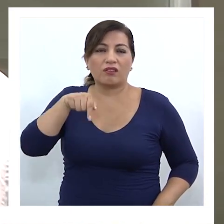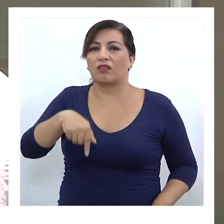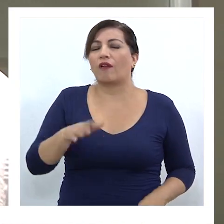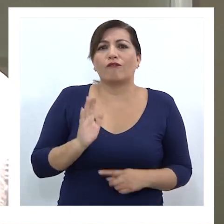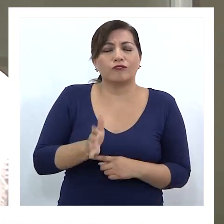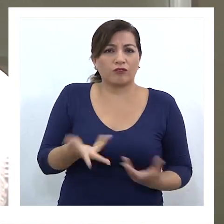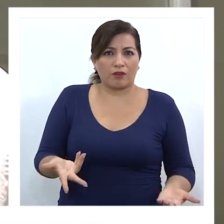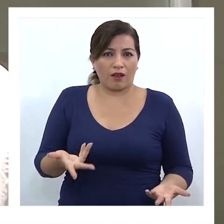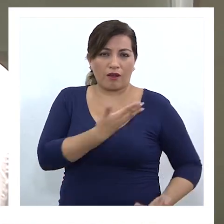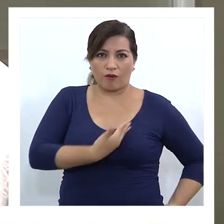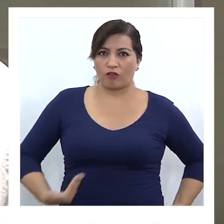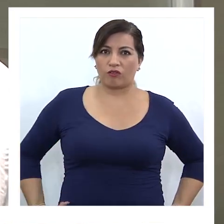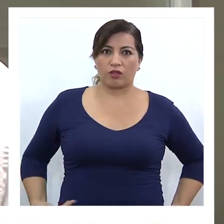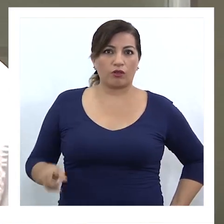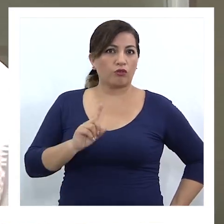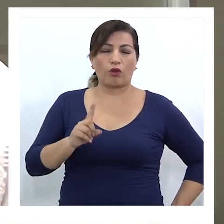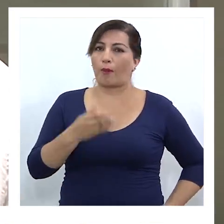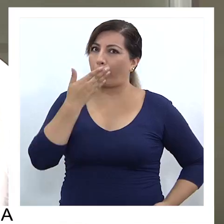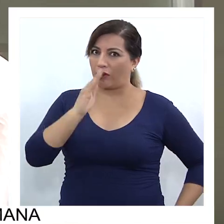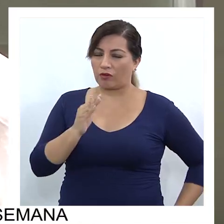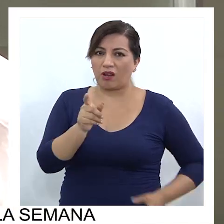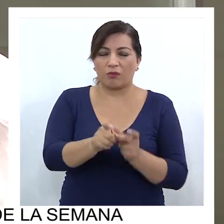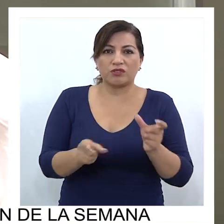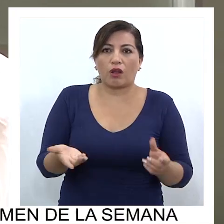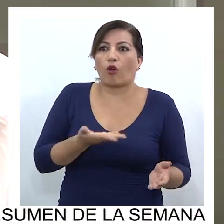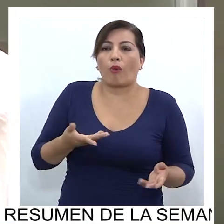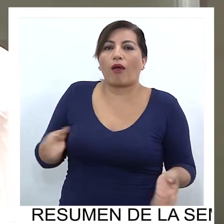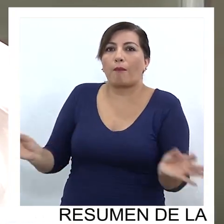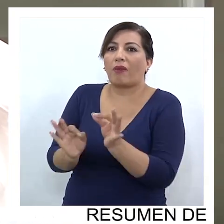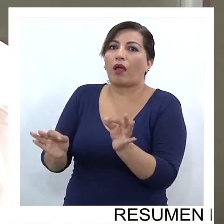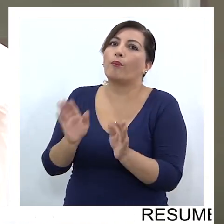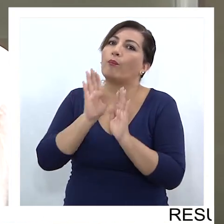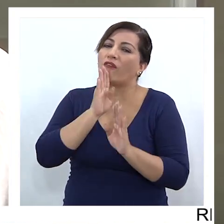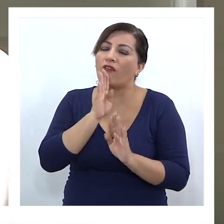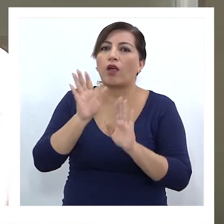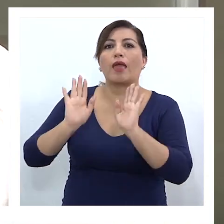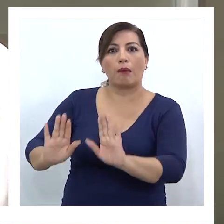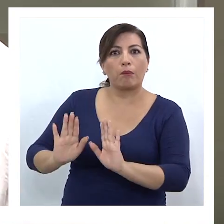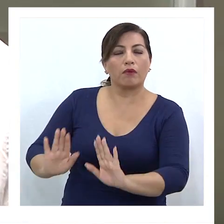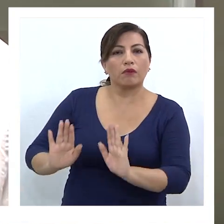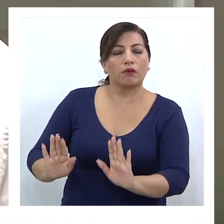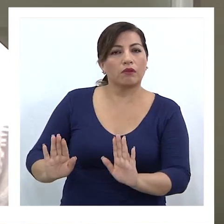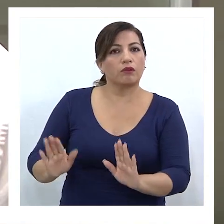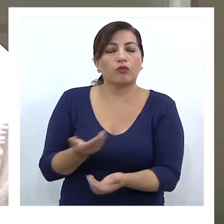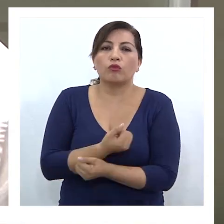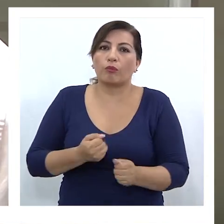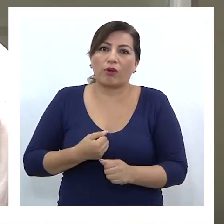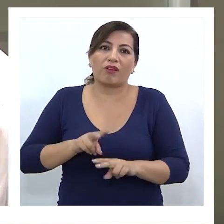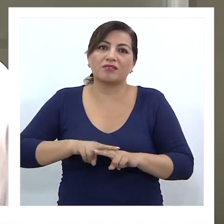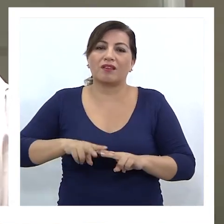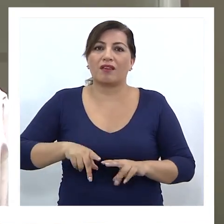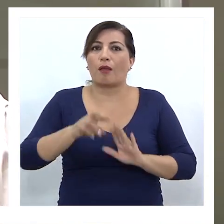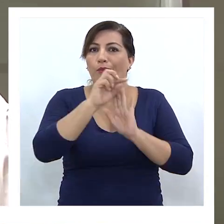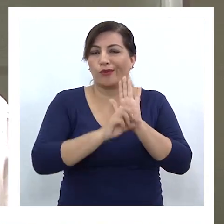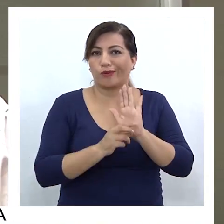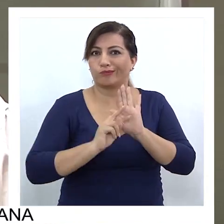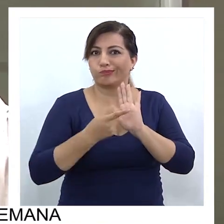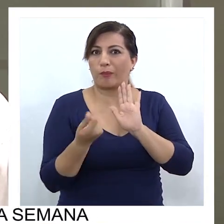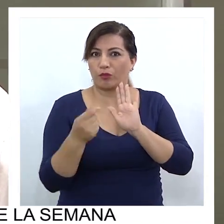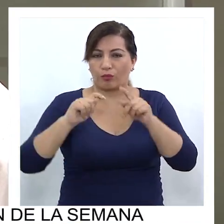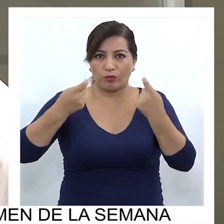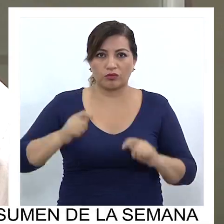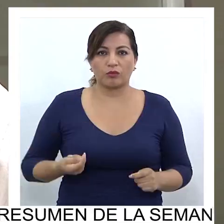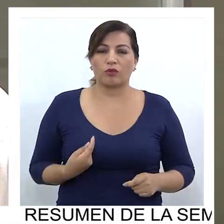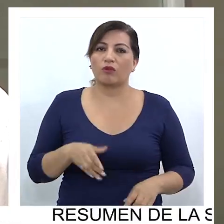día de funcionar y de hacer gobierno no es la propiedad. La gente, ¿cómo le explicamos que tiene que esperar? No puede partir de una iniciativa porque no hemos modificado la partida presupuestaria,